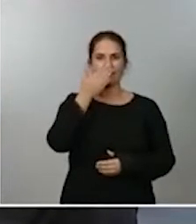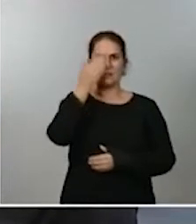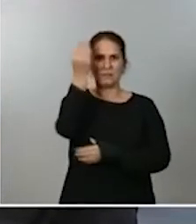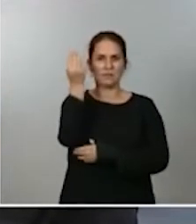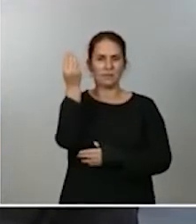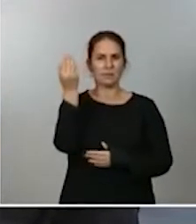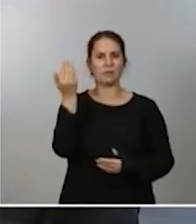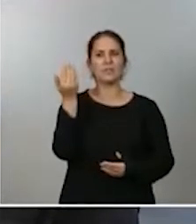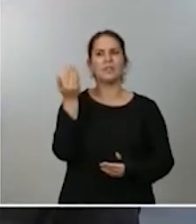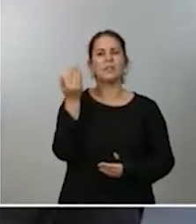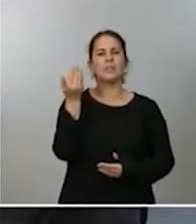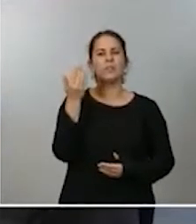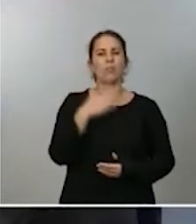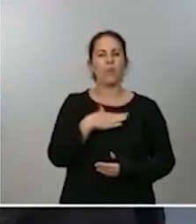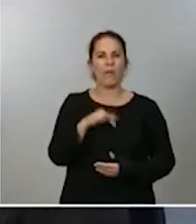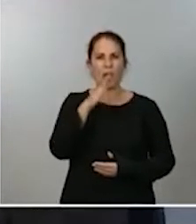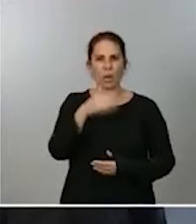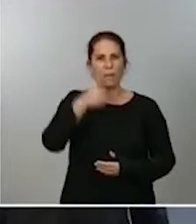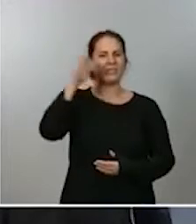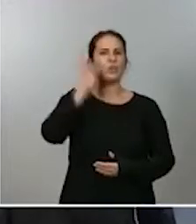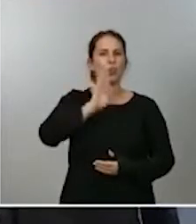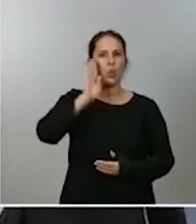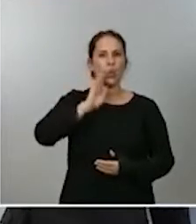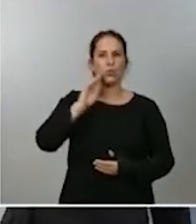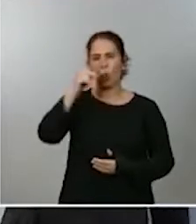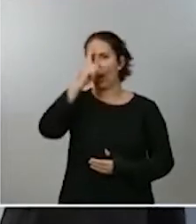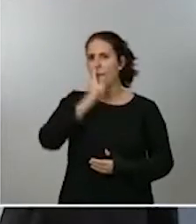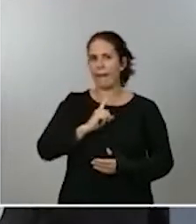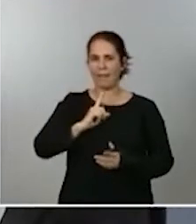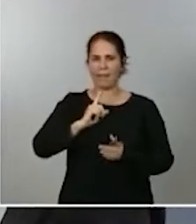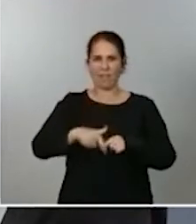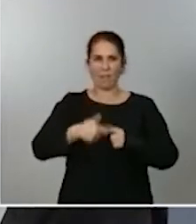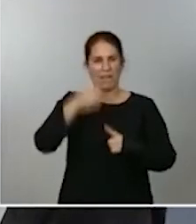puede manchar aún más la imagen de la corona. Gracias.